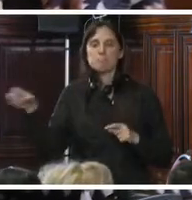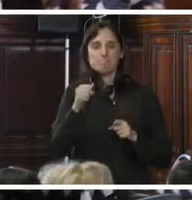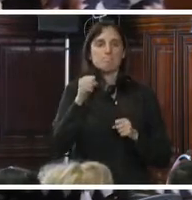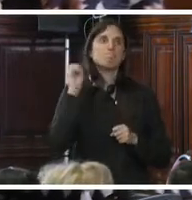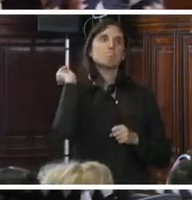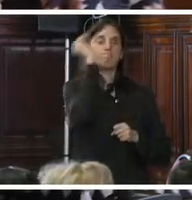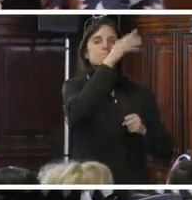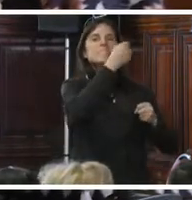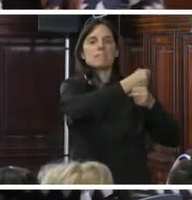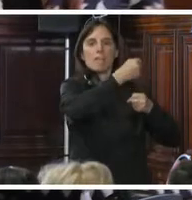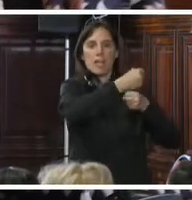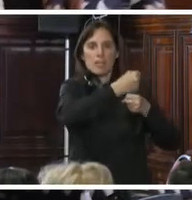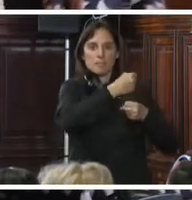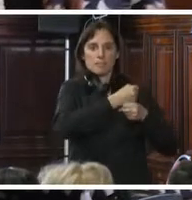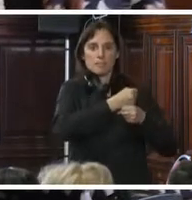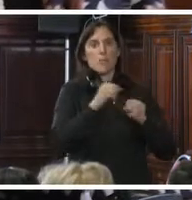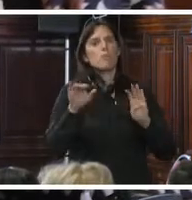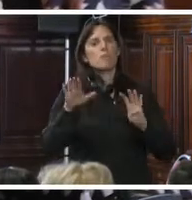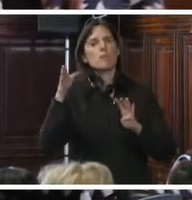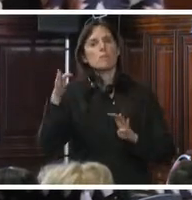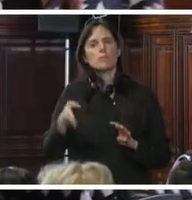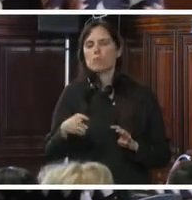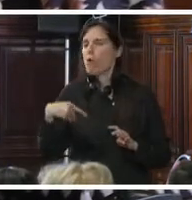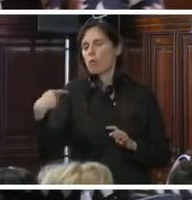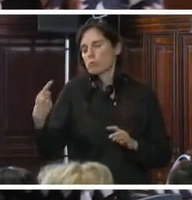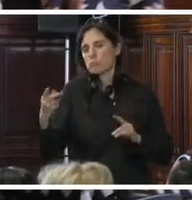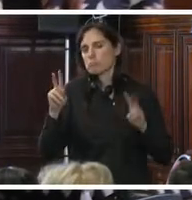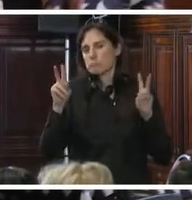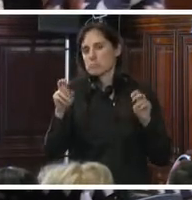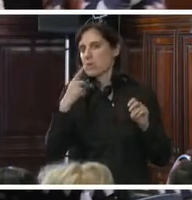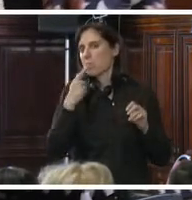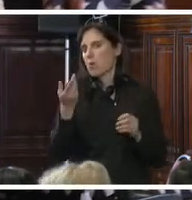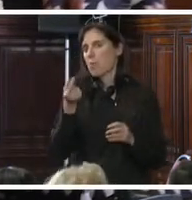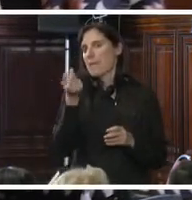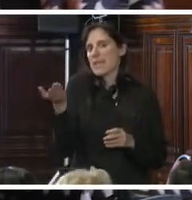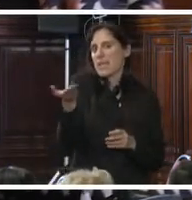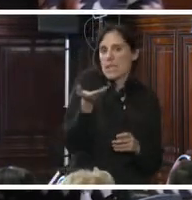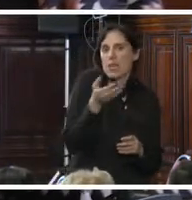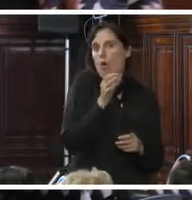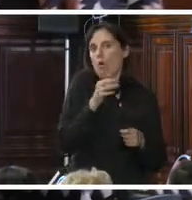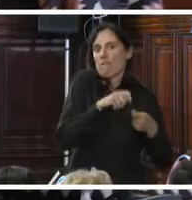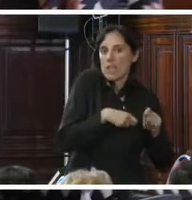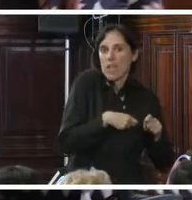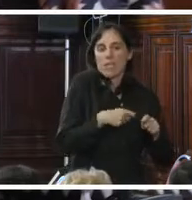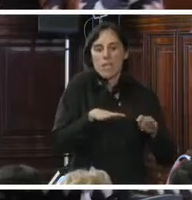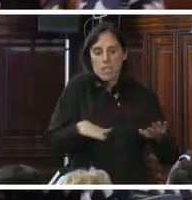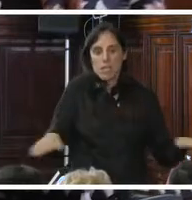El 9% restante está destinado a otros fines como mendicidad, venta de niños, entre otros.